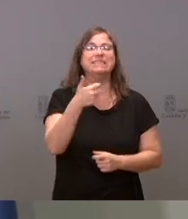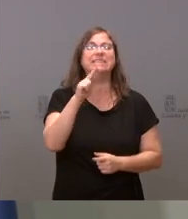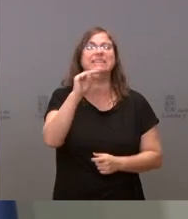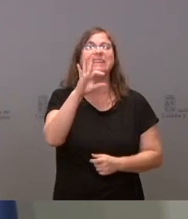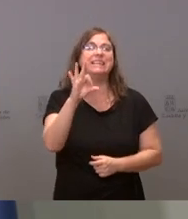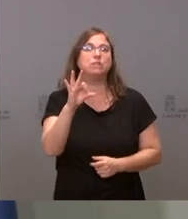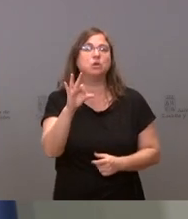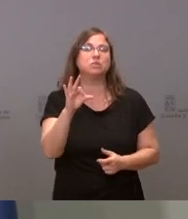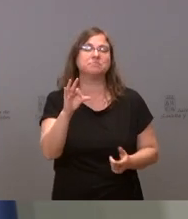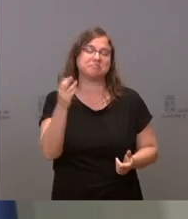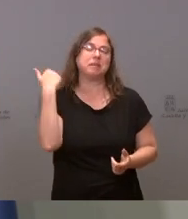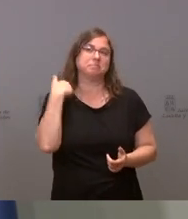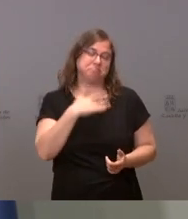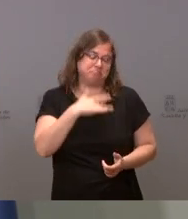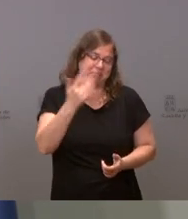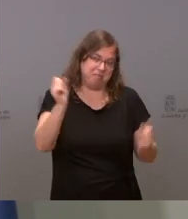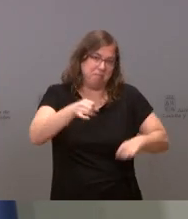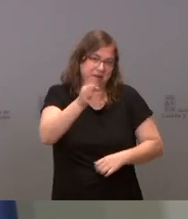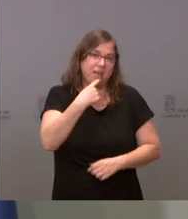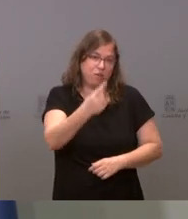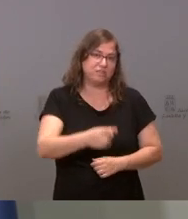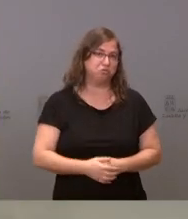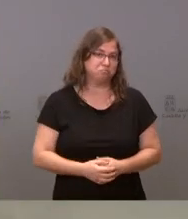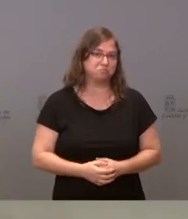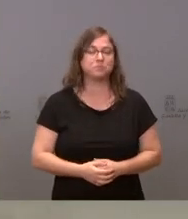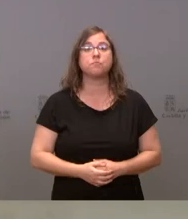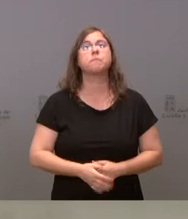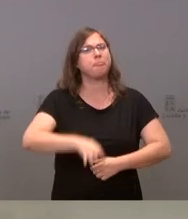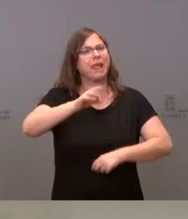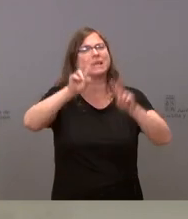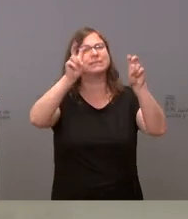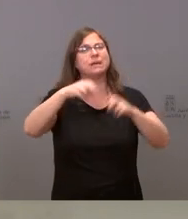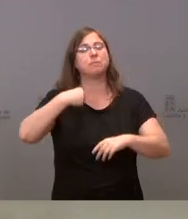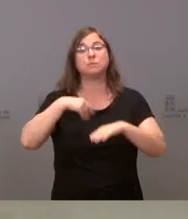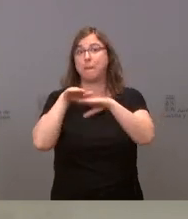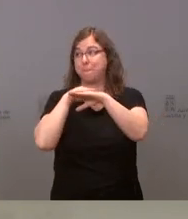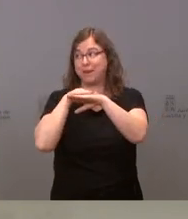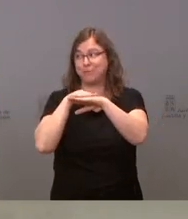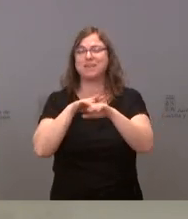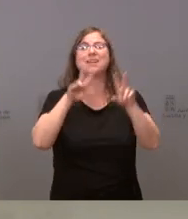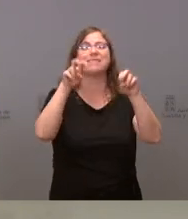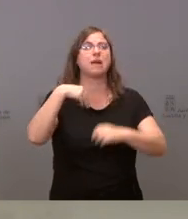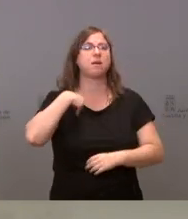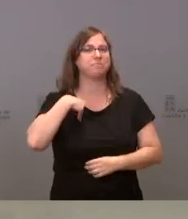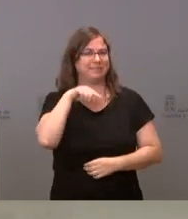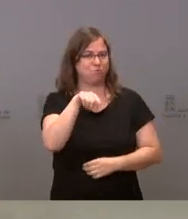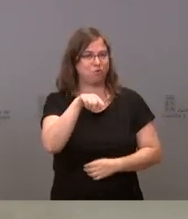importante. Yo se lo concedo. Sí, sobre este mismo tema, perdón, sobre este mismo tema,